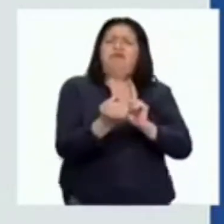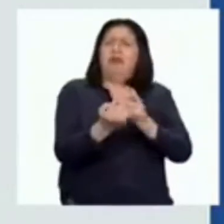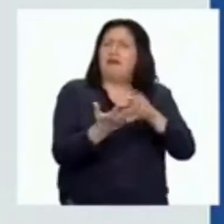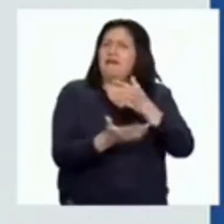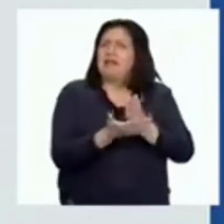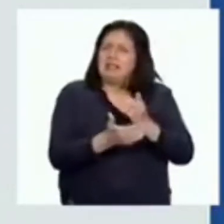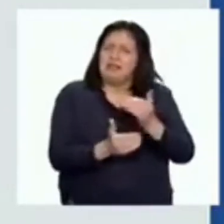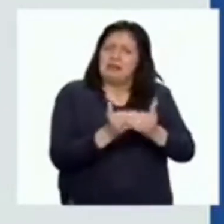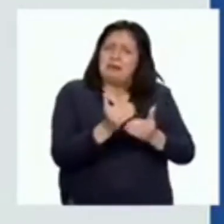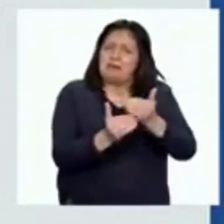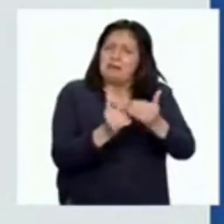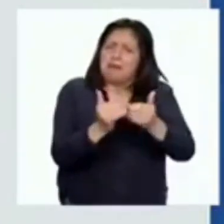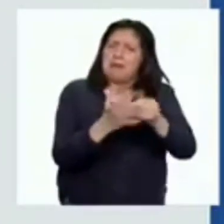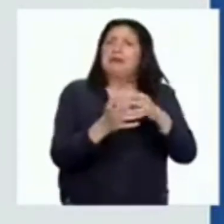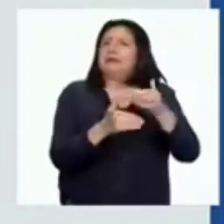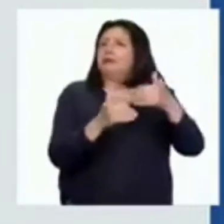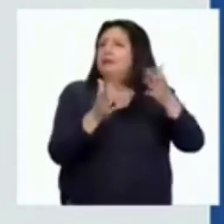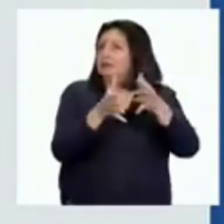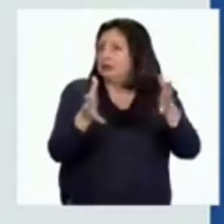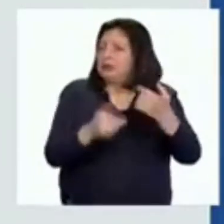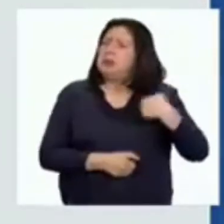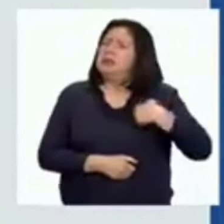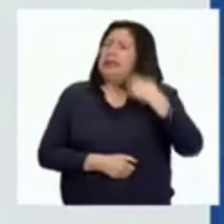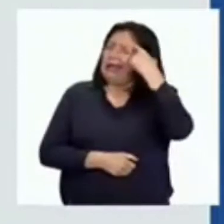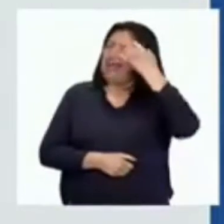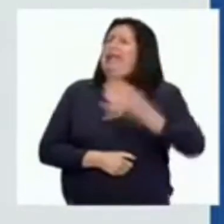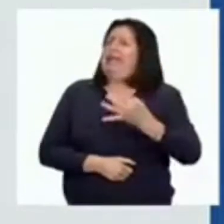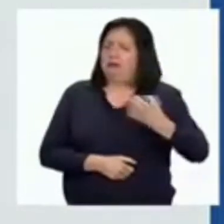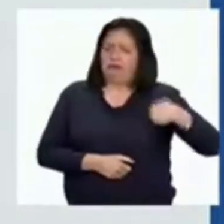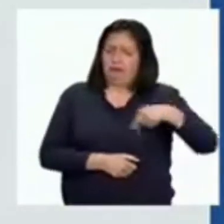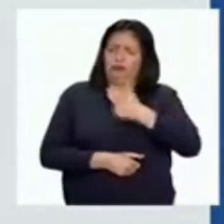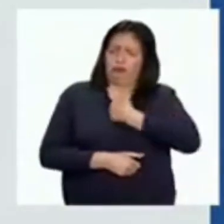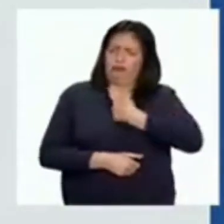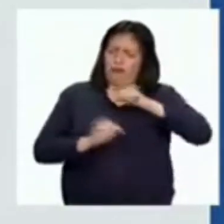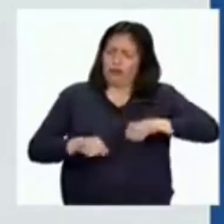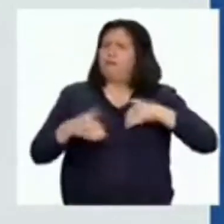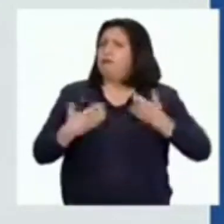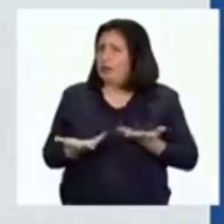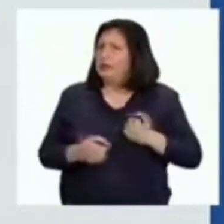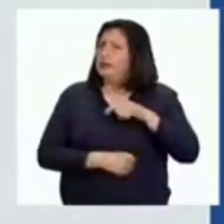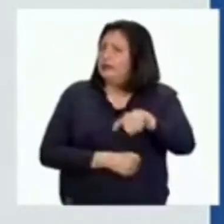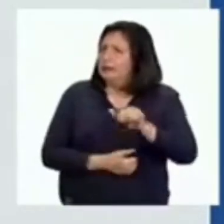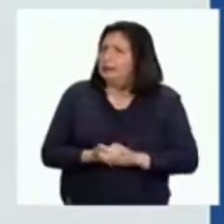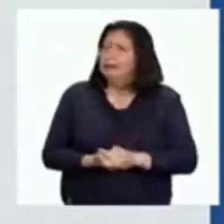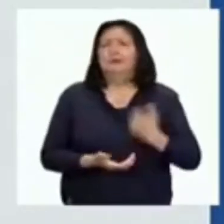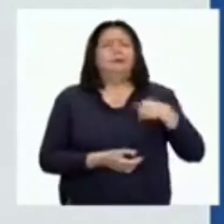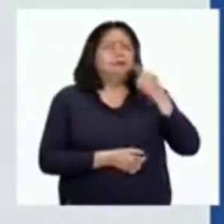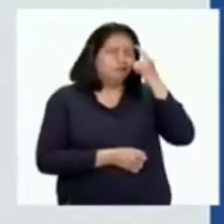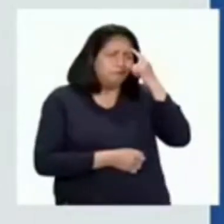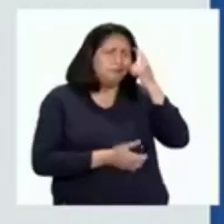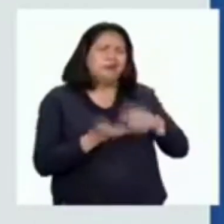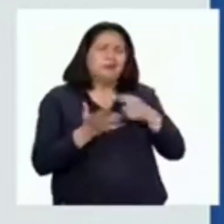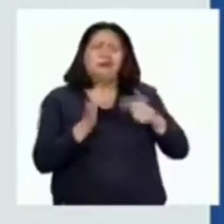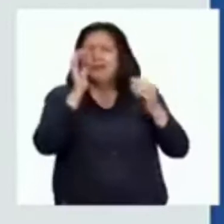pasitos que no se convierten en algo más grande. Debemos creer en nosotros y nosotras mismas. Imaginemos la situación que queremos lograr y eso nos permitirá seguir